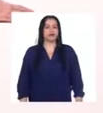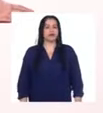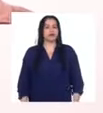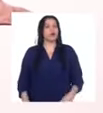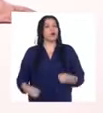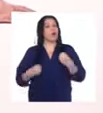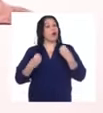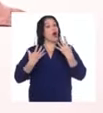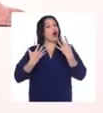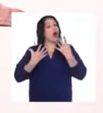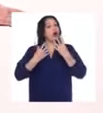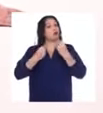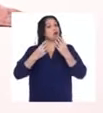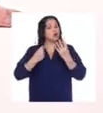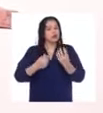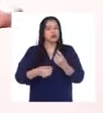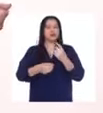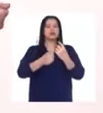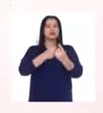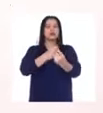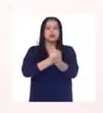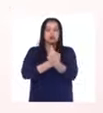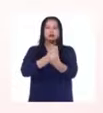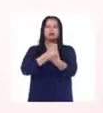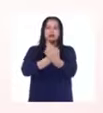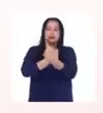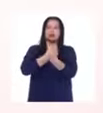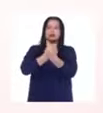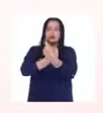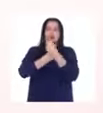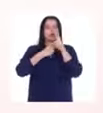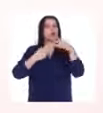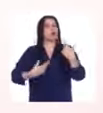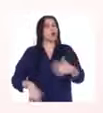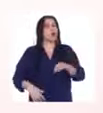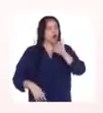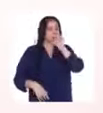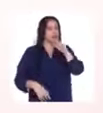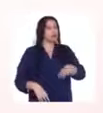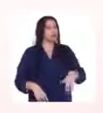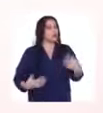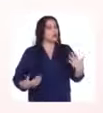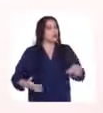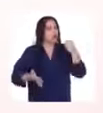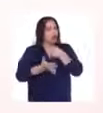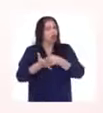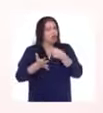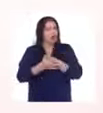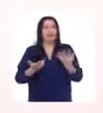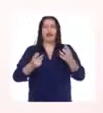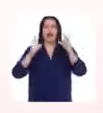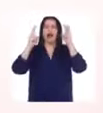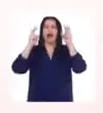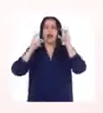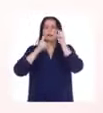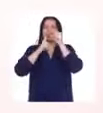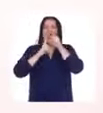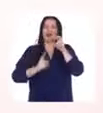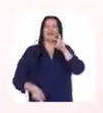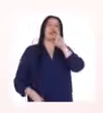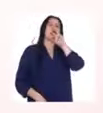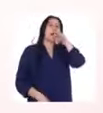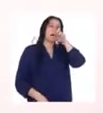muchas lecciones aprendidas ¿verdad? es que Inés es una luchadora ella habla de perseverancia y de